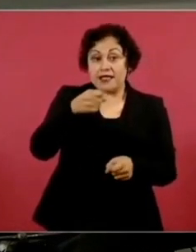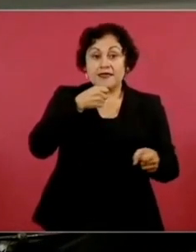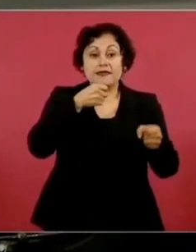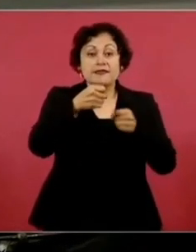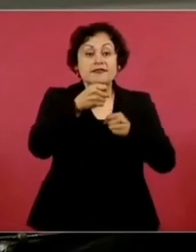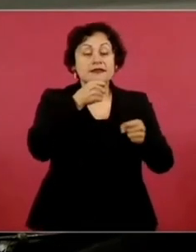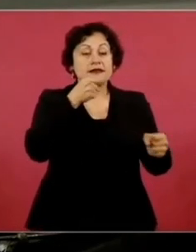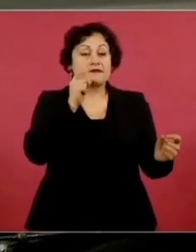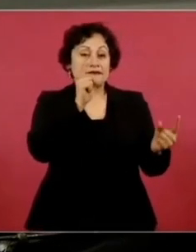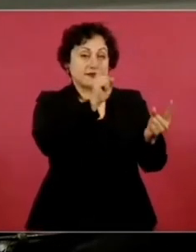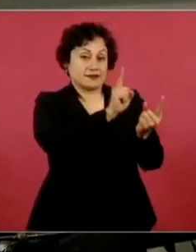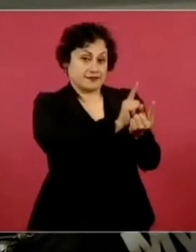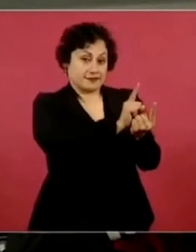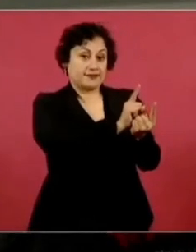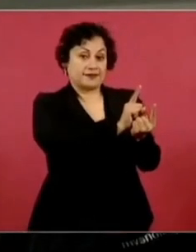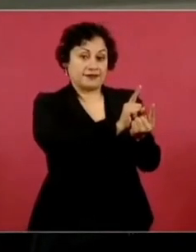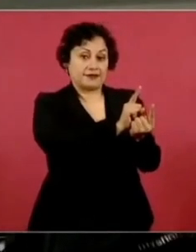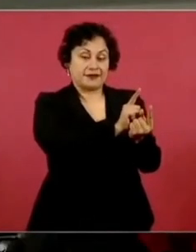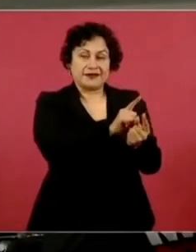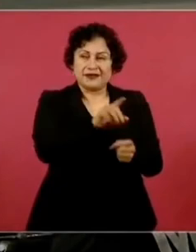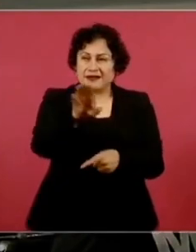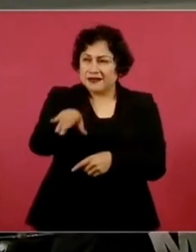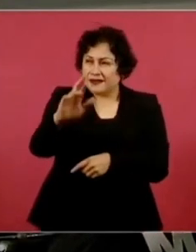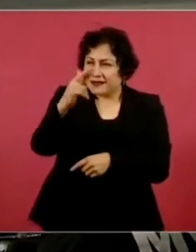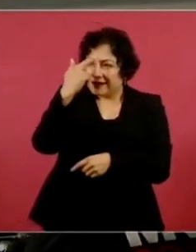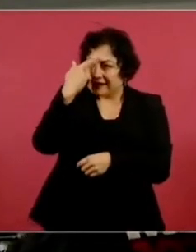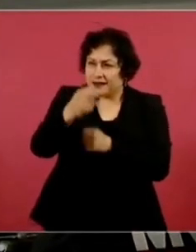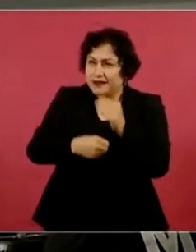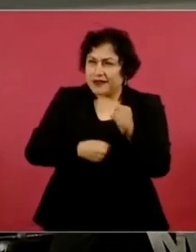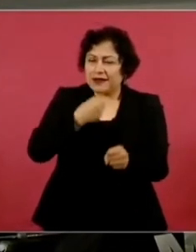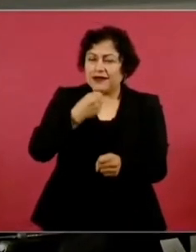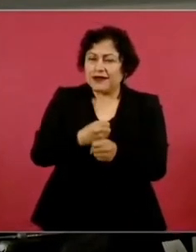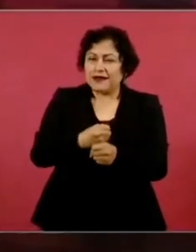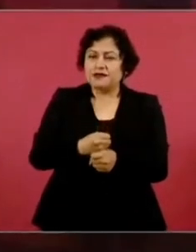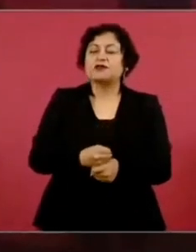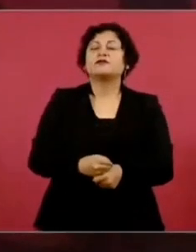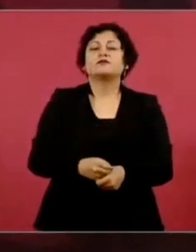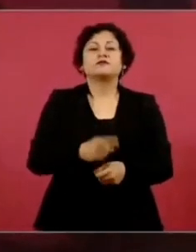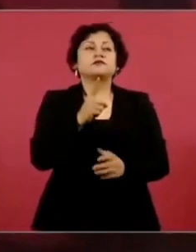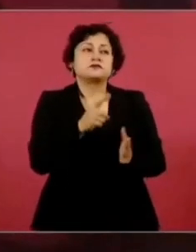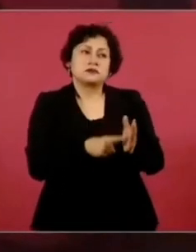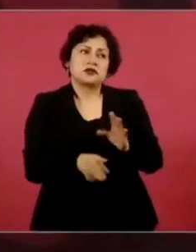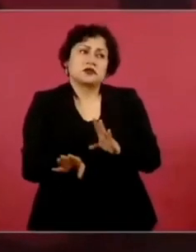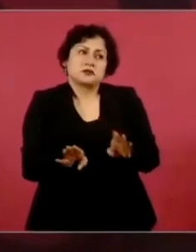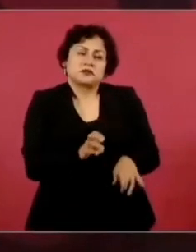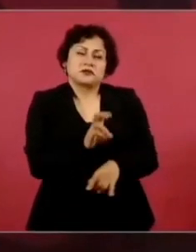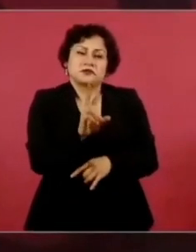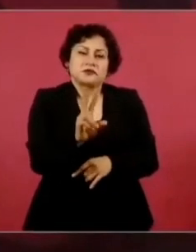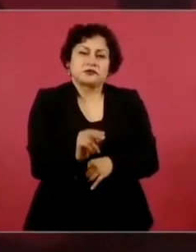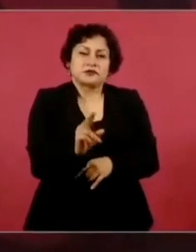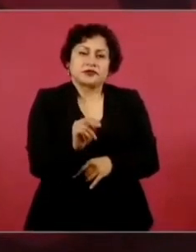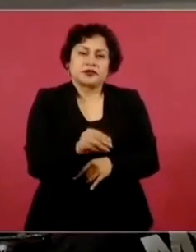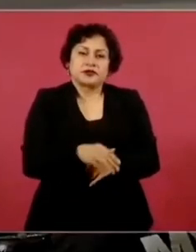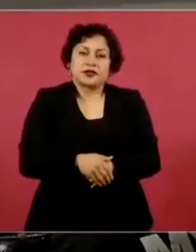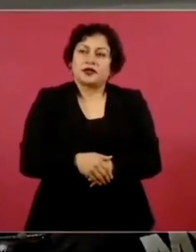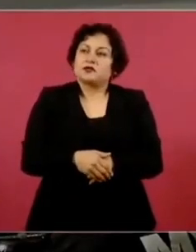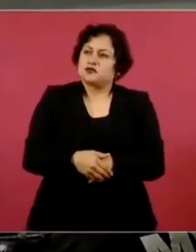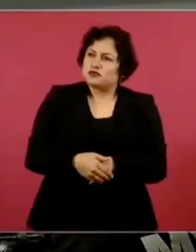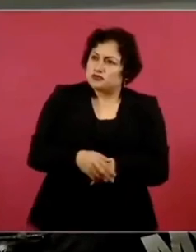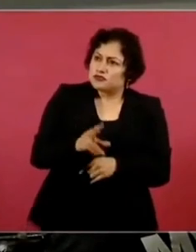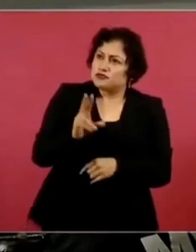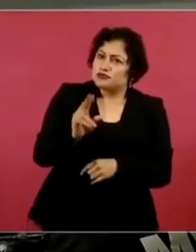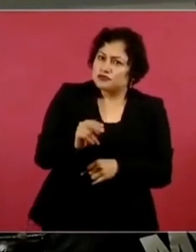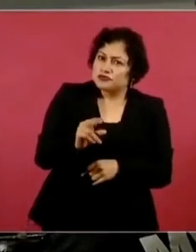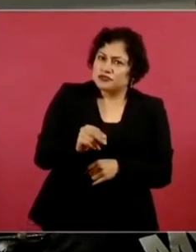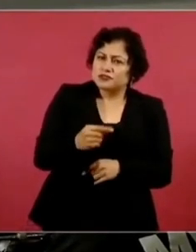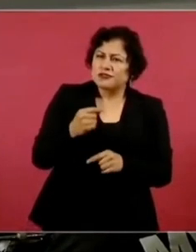¿No te acuerdas en qué año? Pues en 1980, señor presidente. Me pasaba los días con él allá en... ¿80? ¿Cuántos días estuviste con